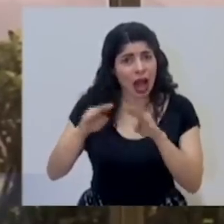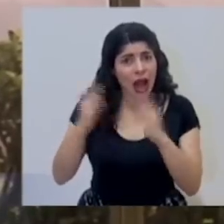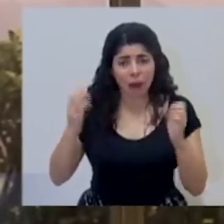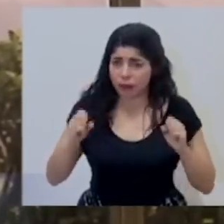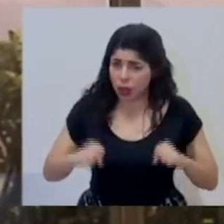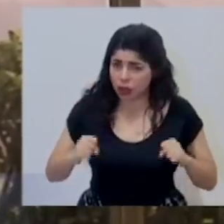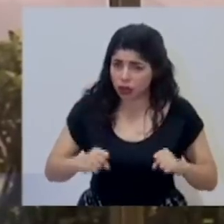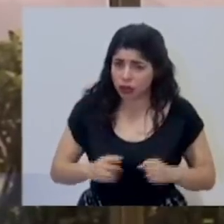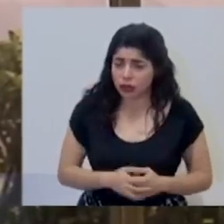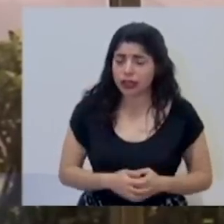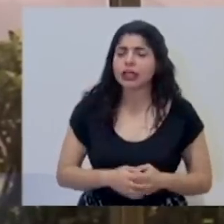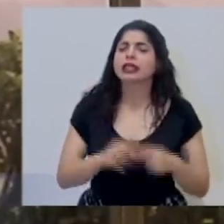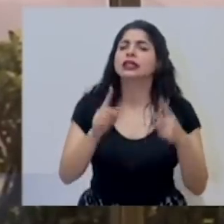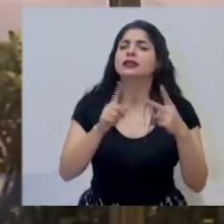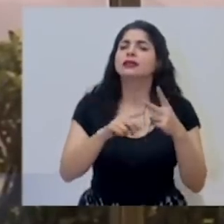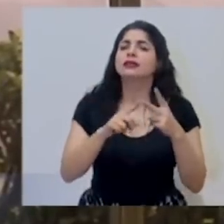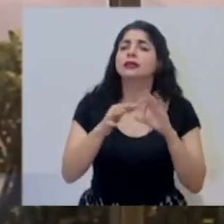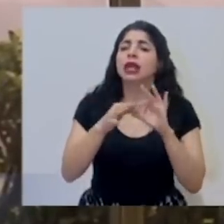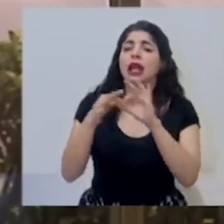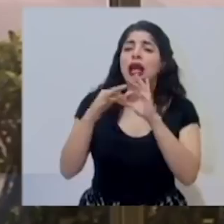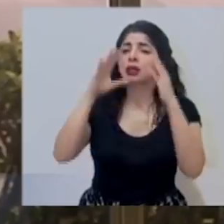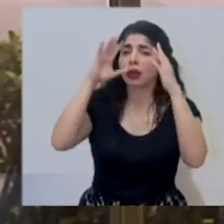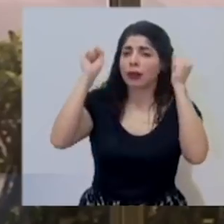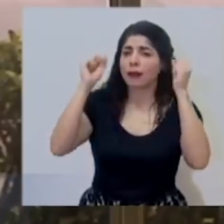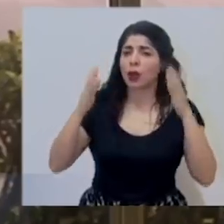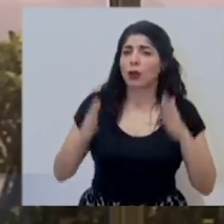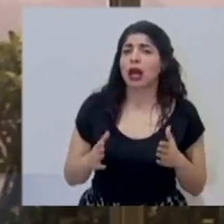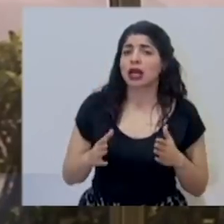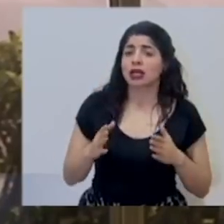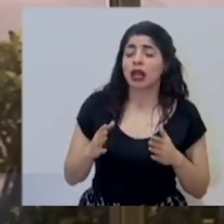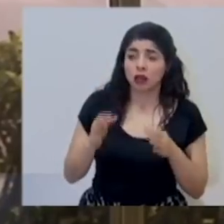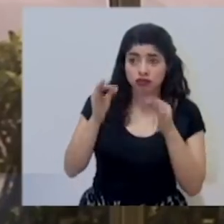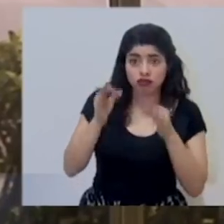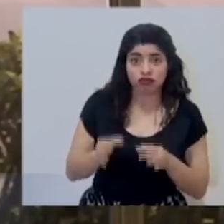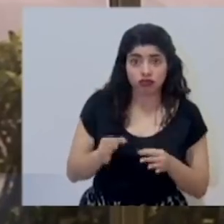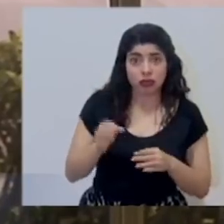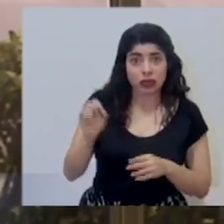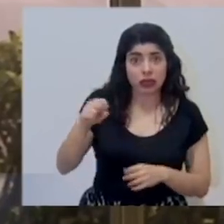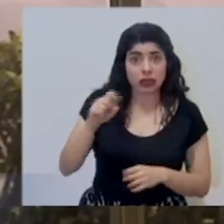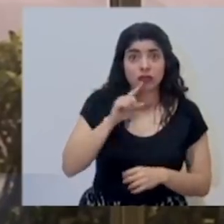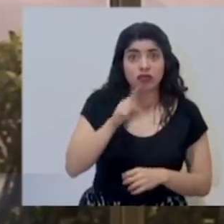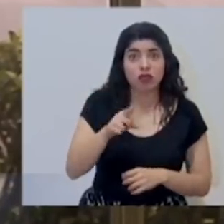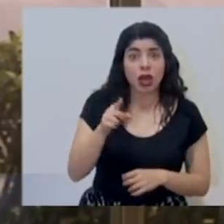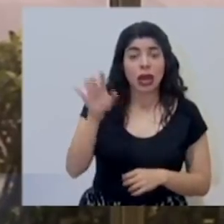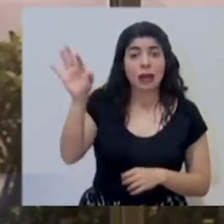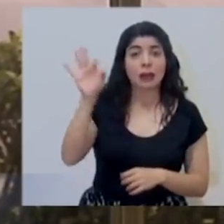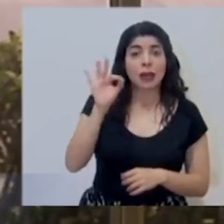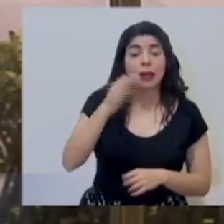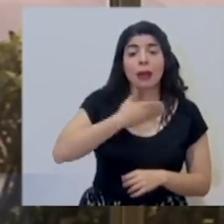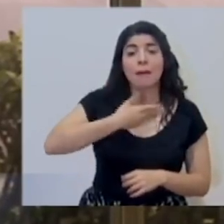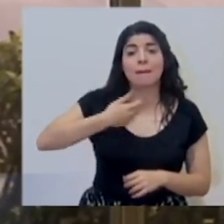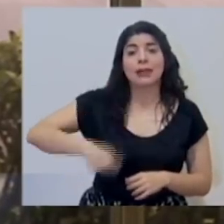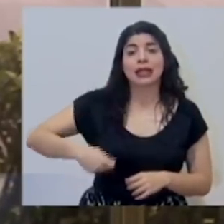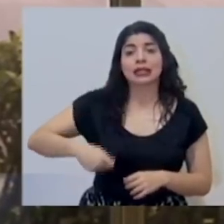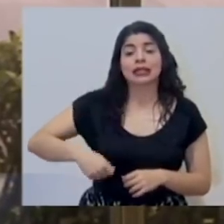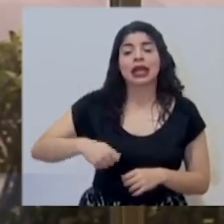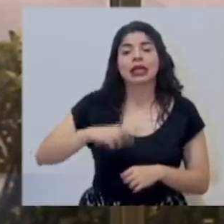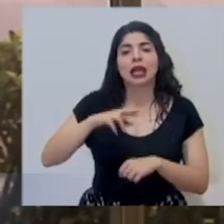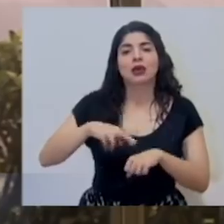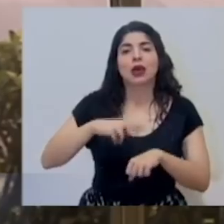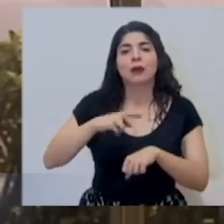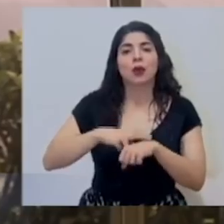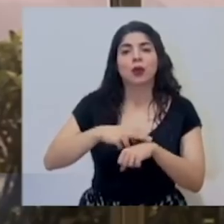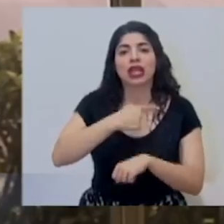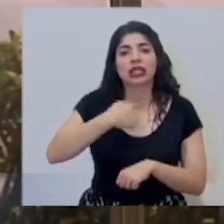Nicaragua? Y desde el ámbito de la relación diplomática, si confirma la invitación al presidente de la República Popular China